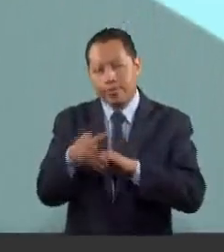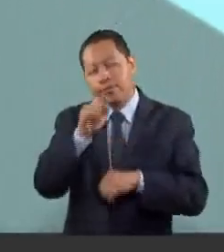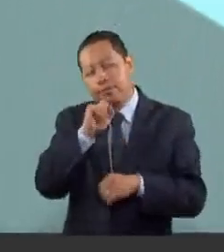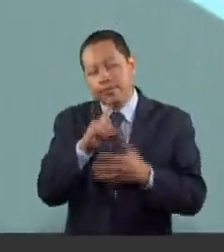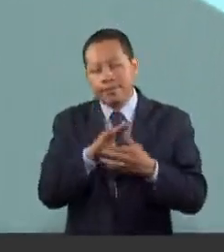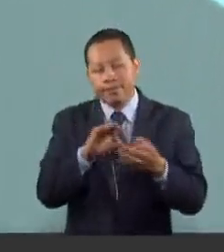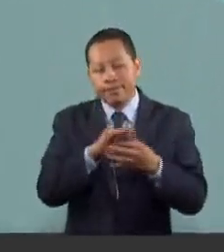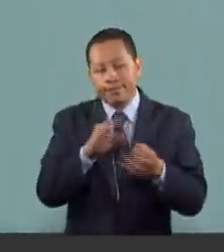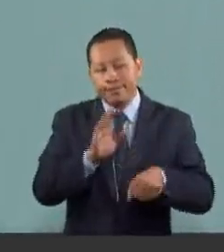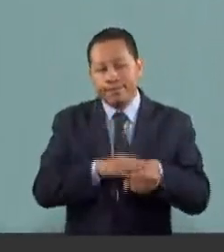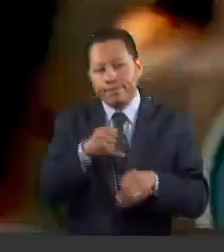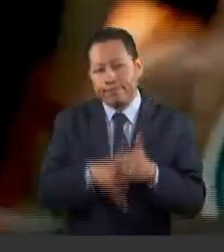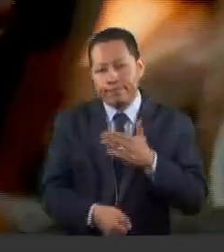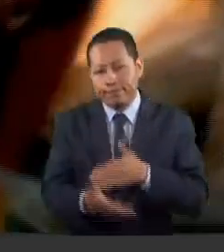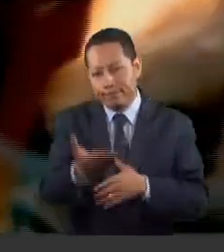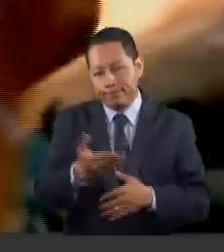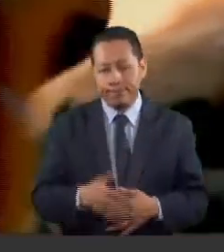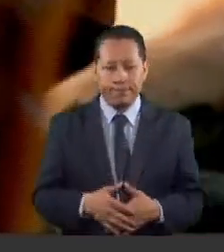los detalles en esta nota.